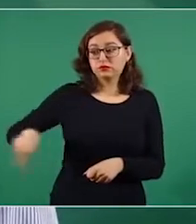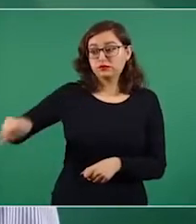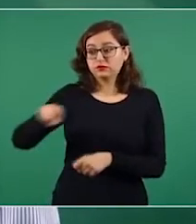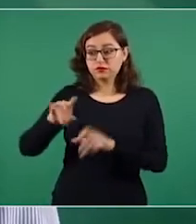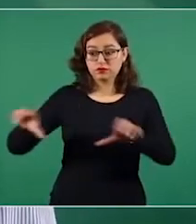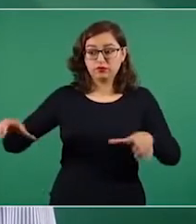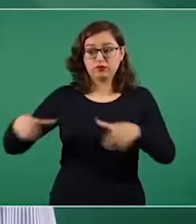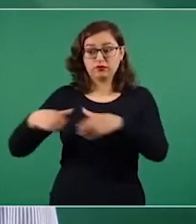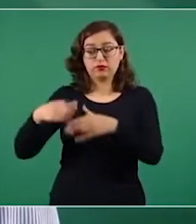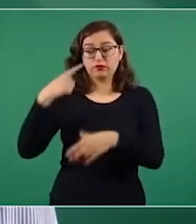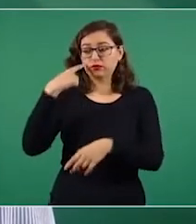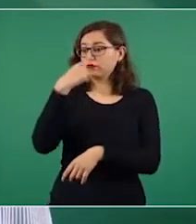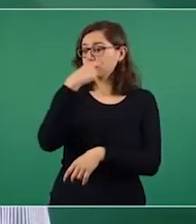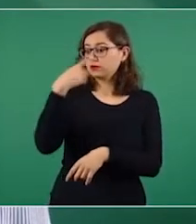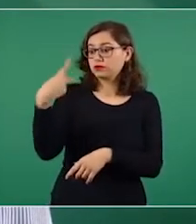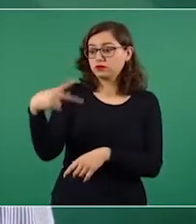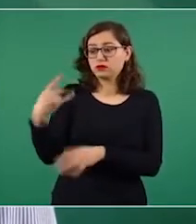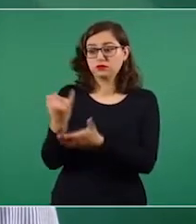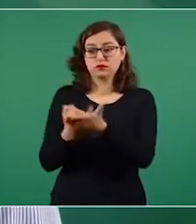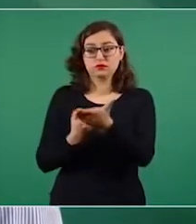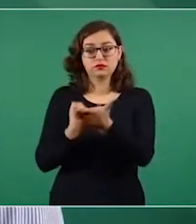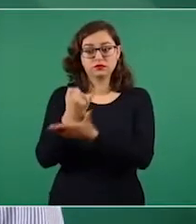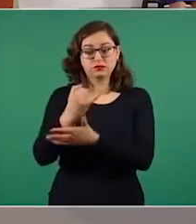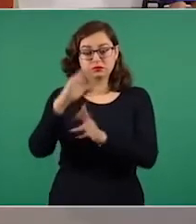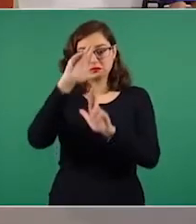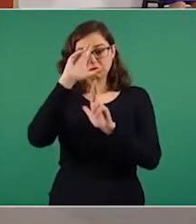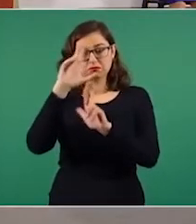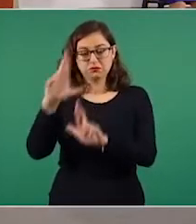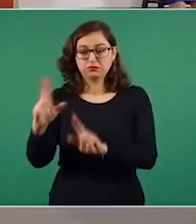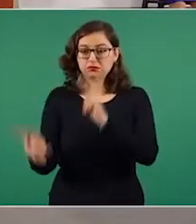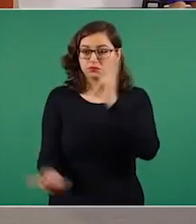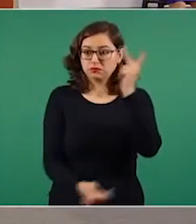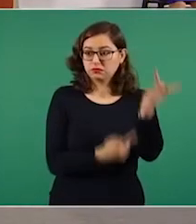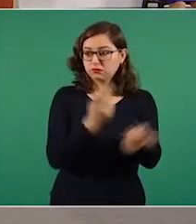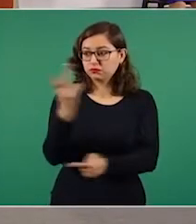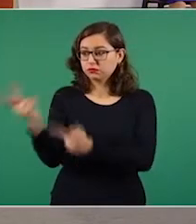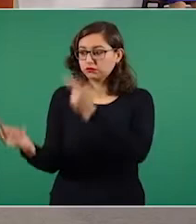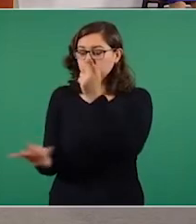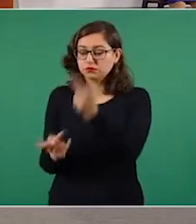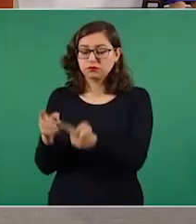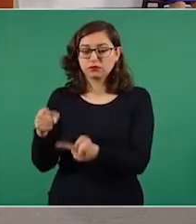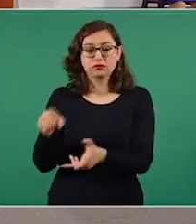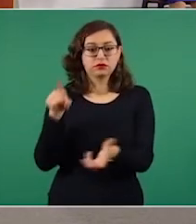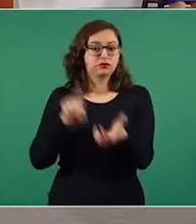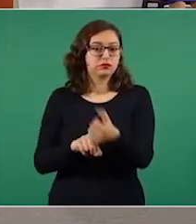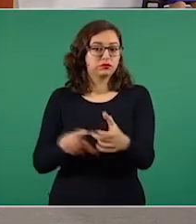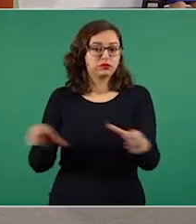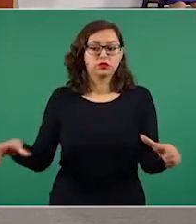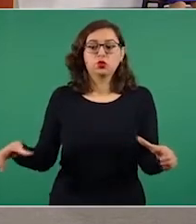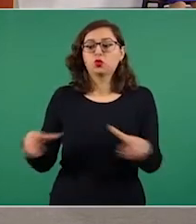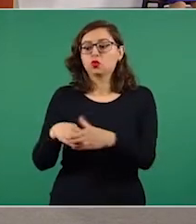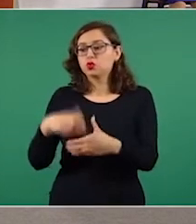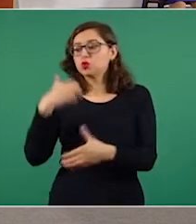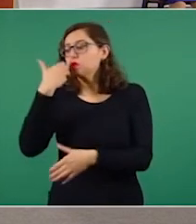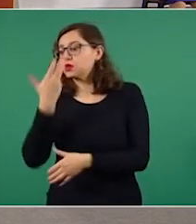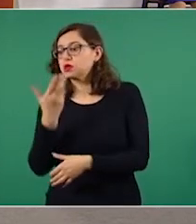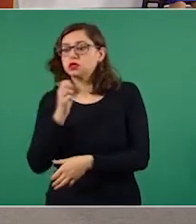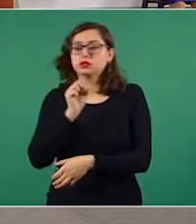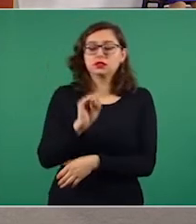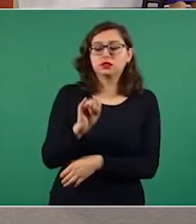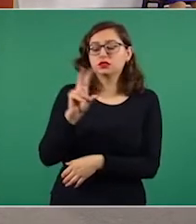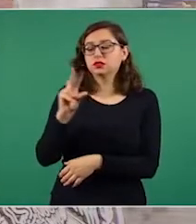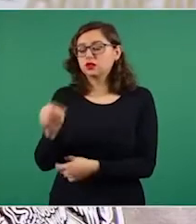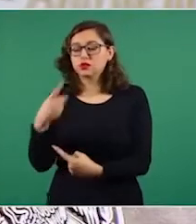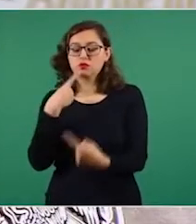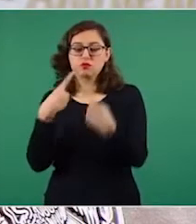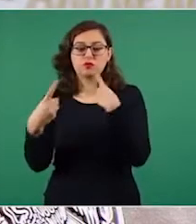pueblo, desarrollan las actividades de consulta con los ejidos y comunidades involucradas en el proceso de diálogo para